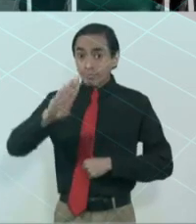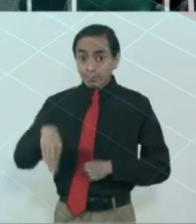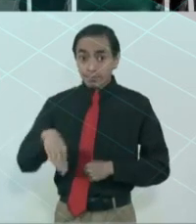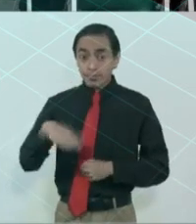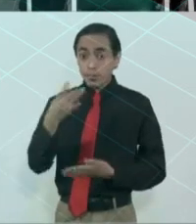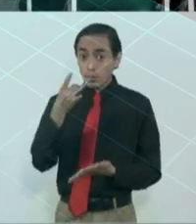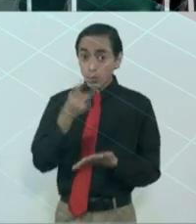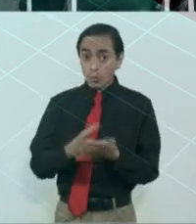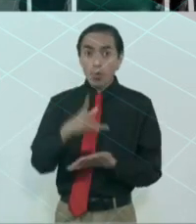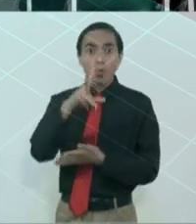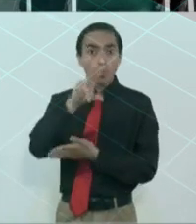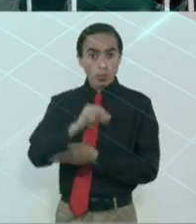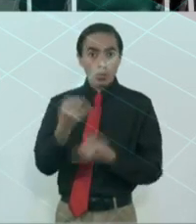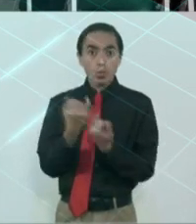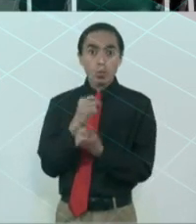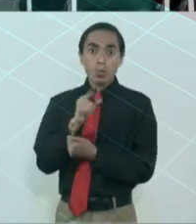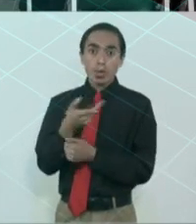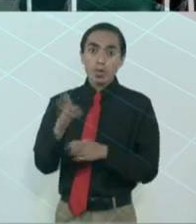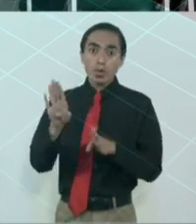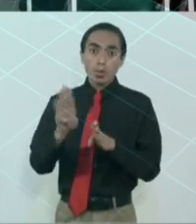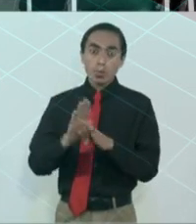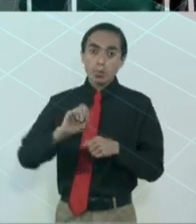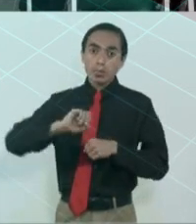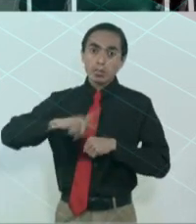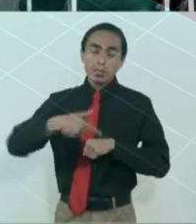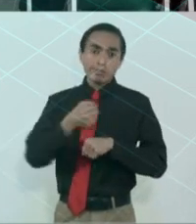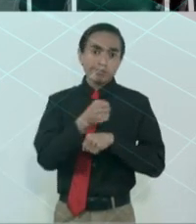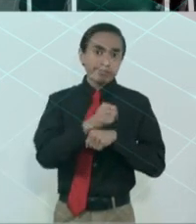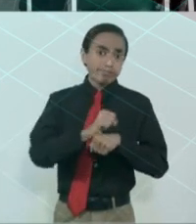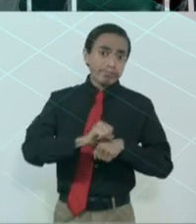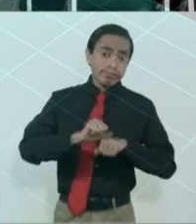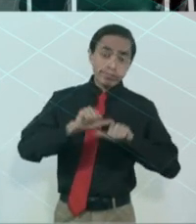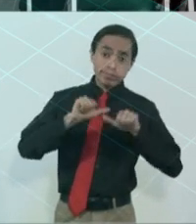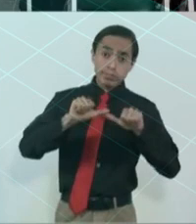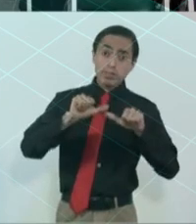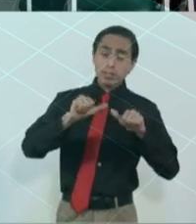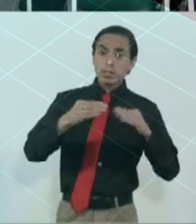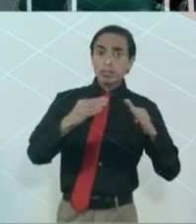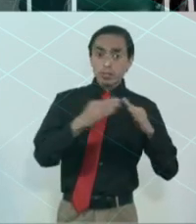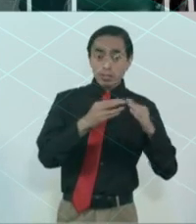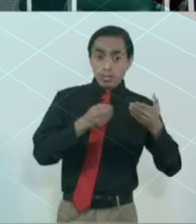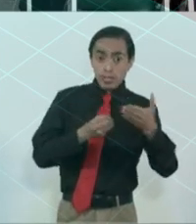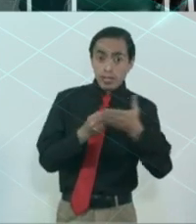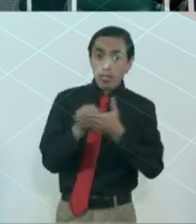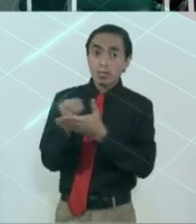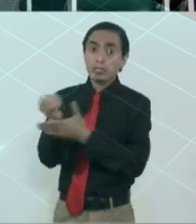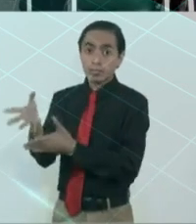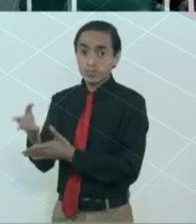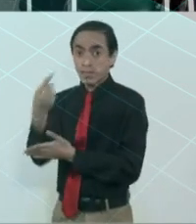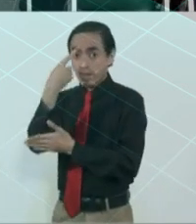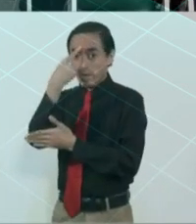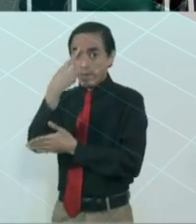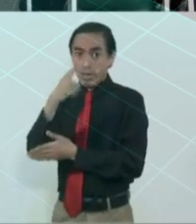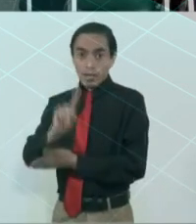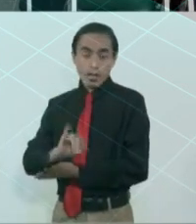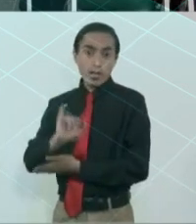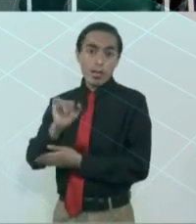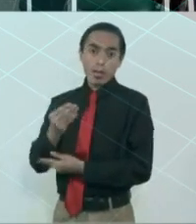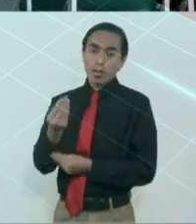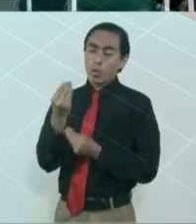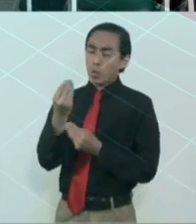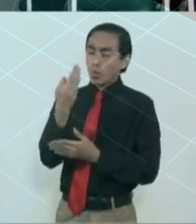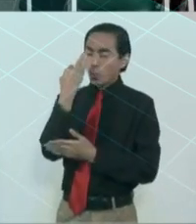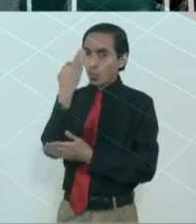sino también dejando la comodidad y seguridad del hogar para dedicar las largas horas,